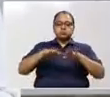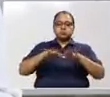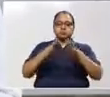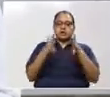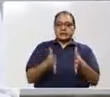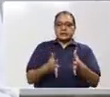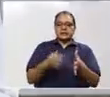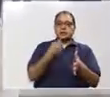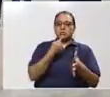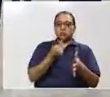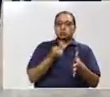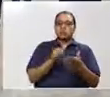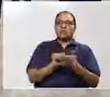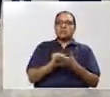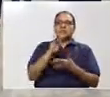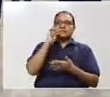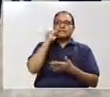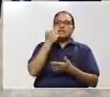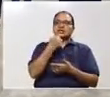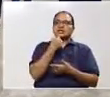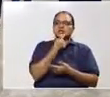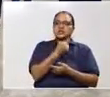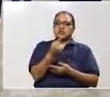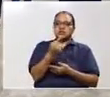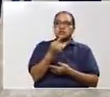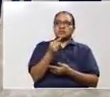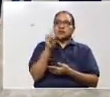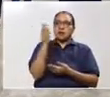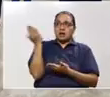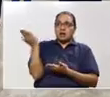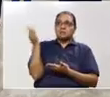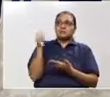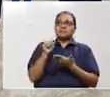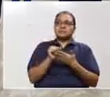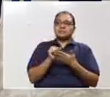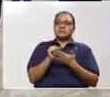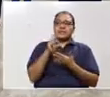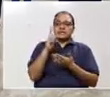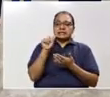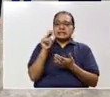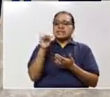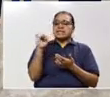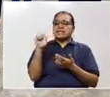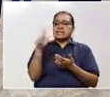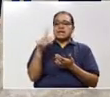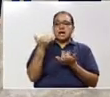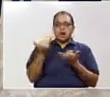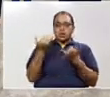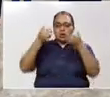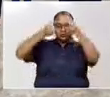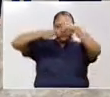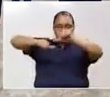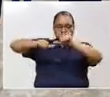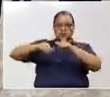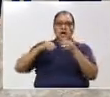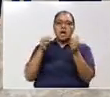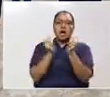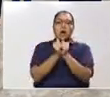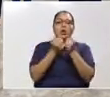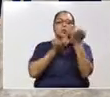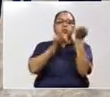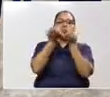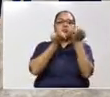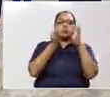asegurarle aquí también a Daniel Durón que ahora cerramos un acuerdo más con la industria de la maquila